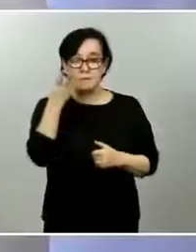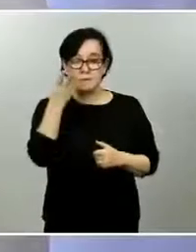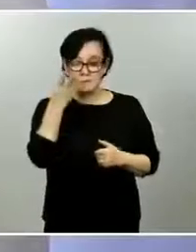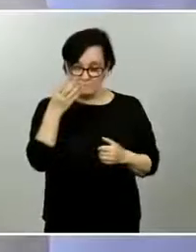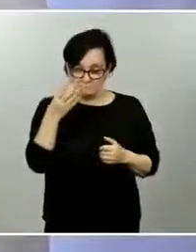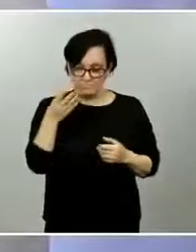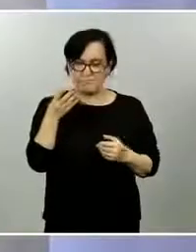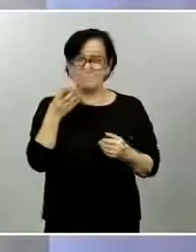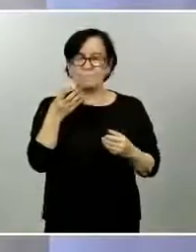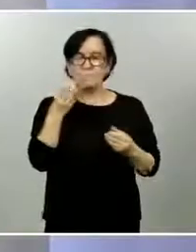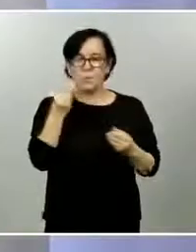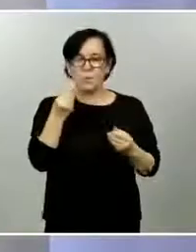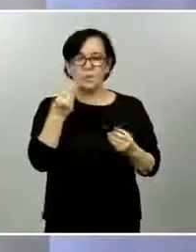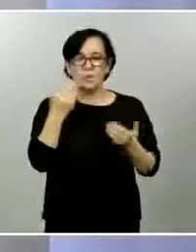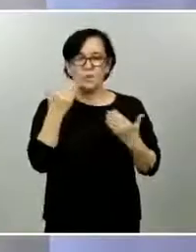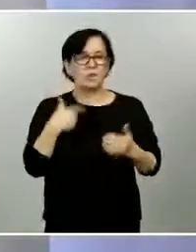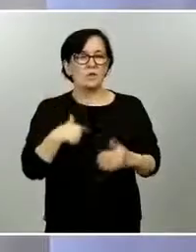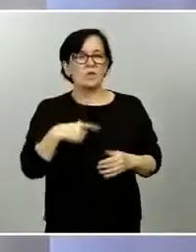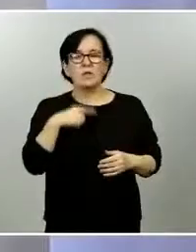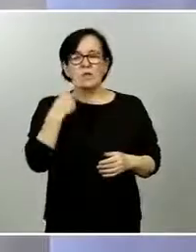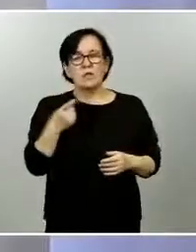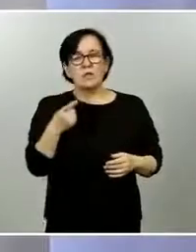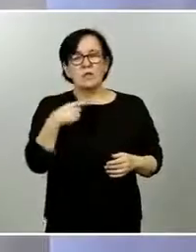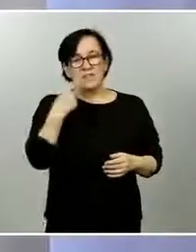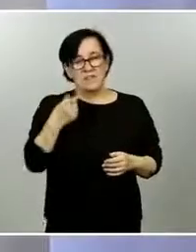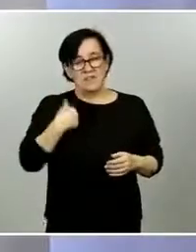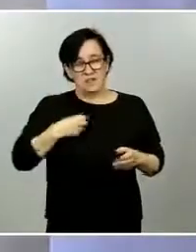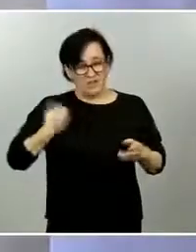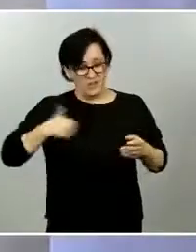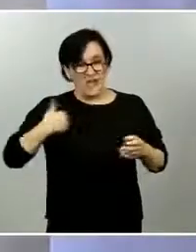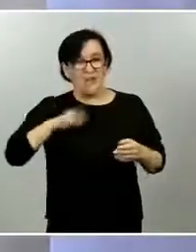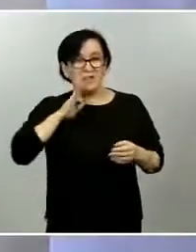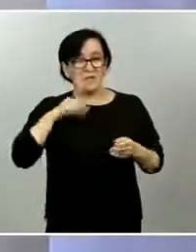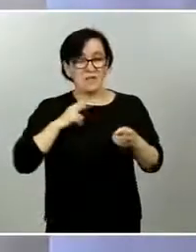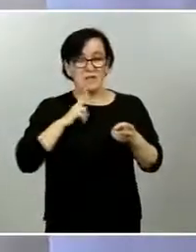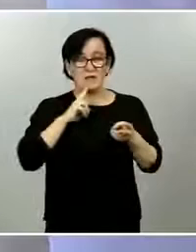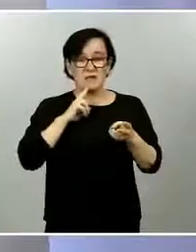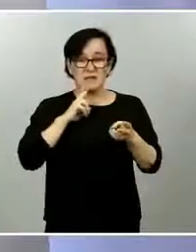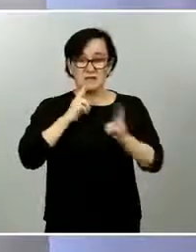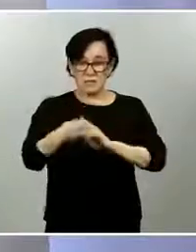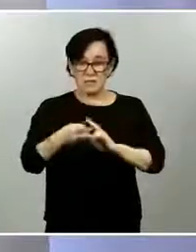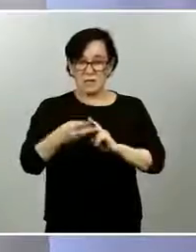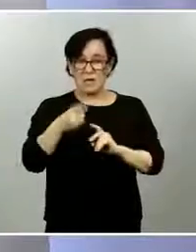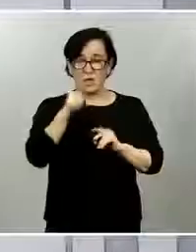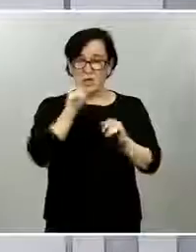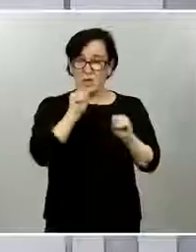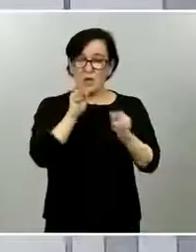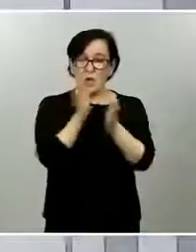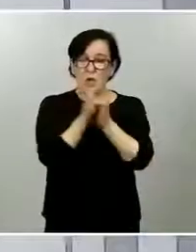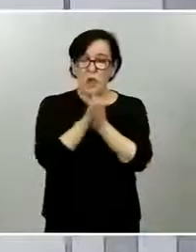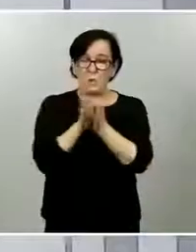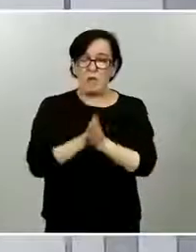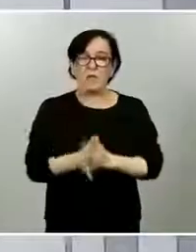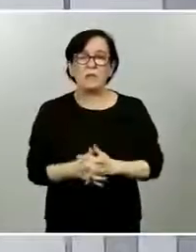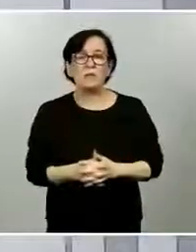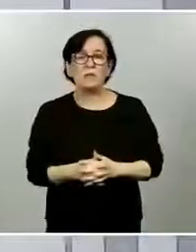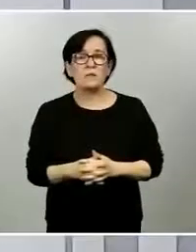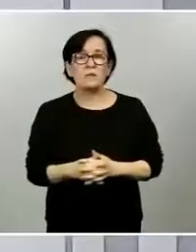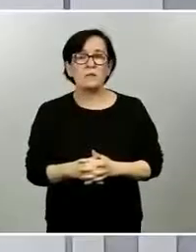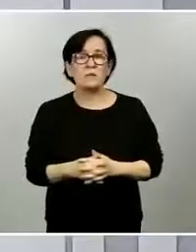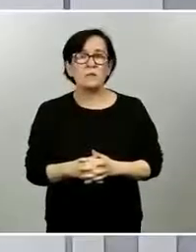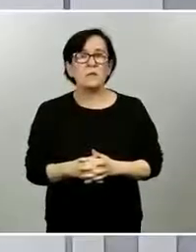los indicadores no sé cómo valoraron el tema de Euskadi muchas gracias sí muchas gracias gracias